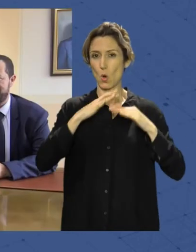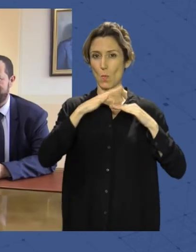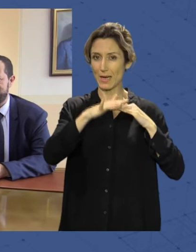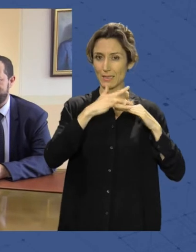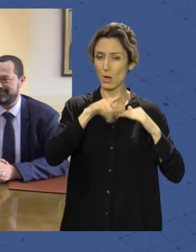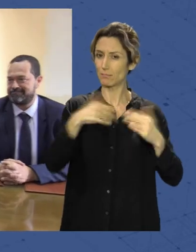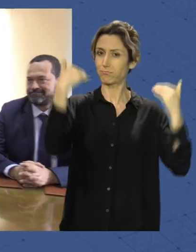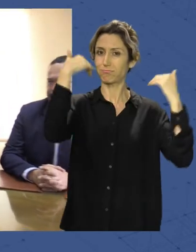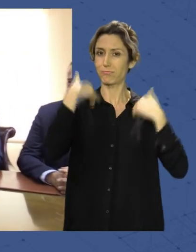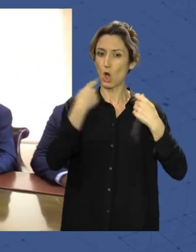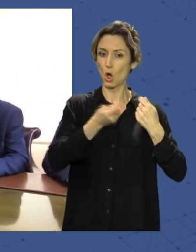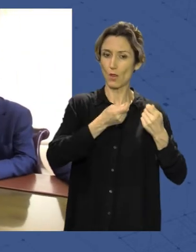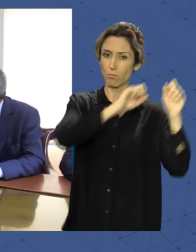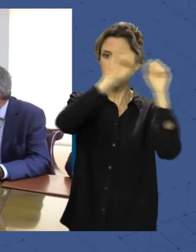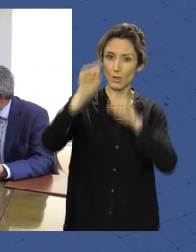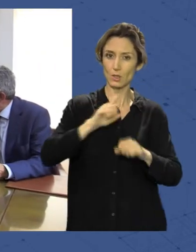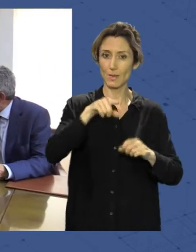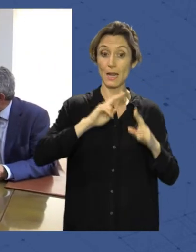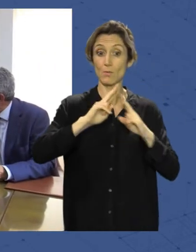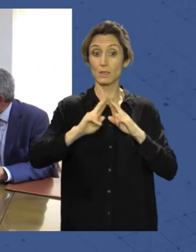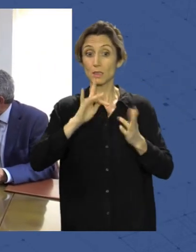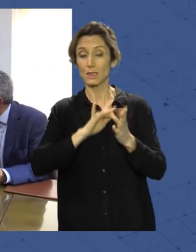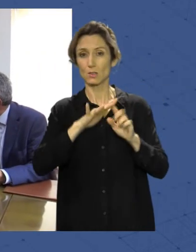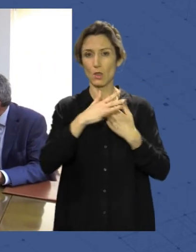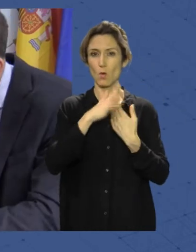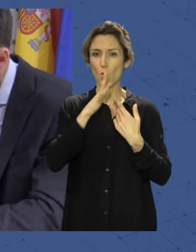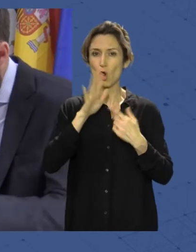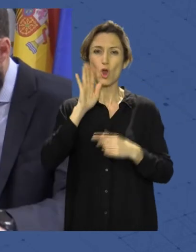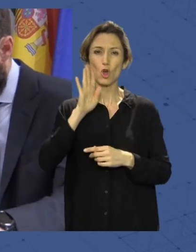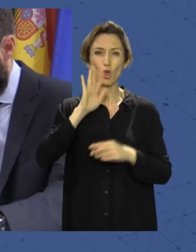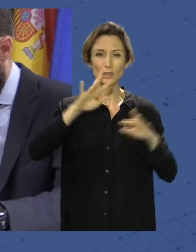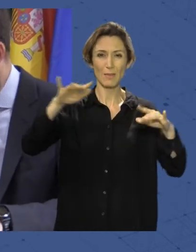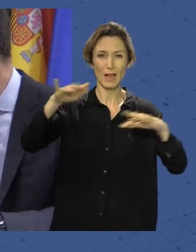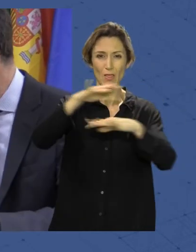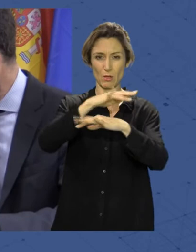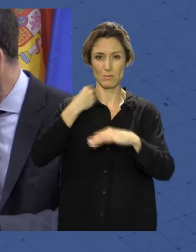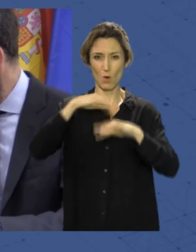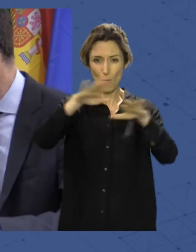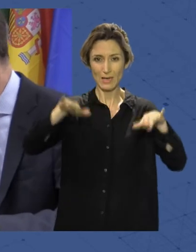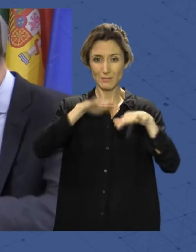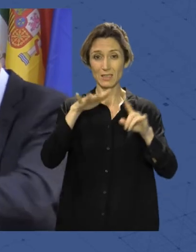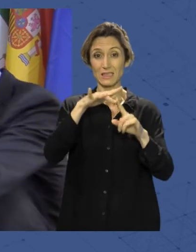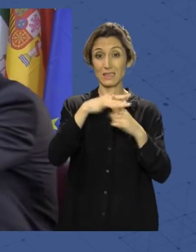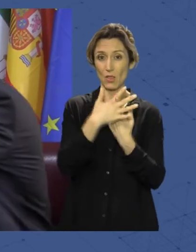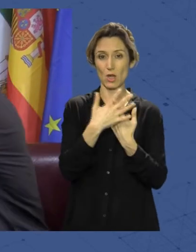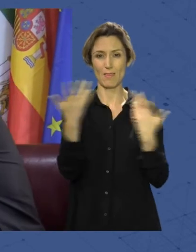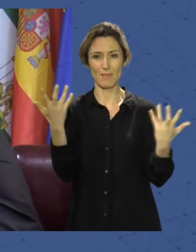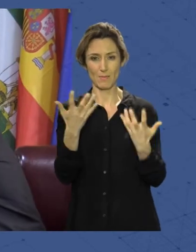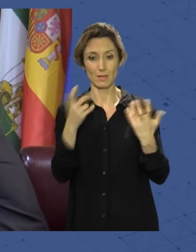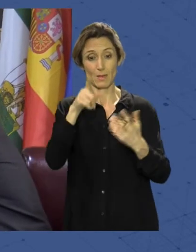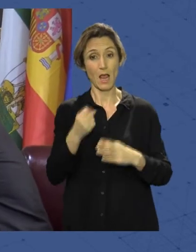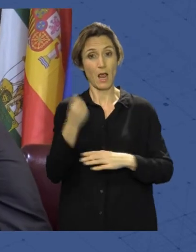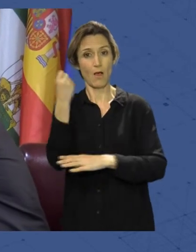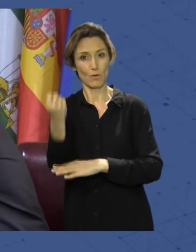protección, coordinación y respuesta ante episodios de contaminación marítima en situaciones de emergencia, así como refuerzo del